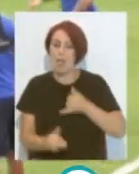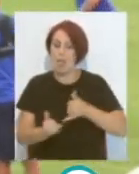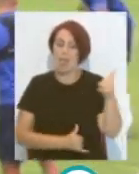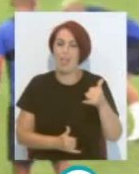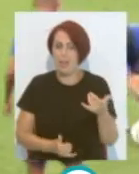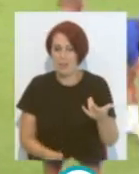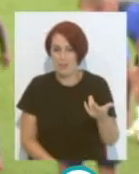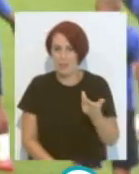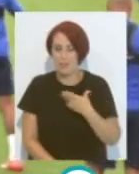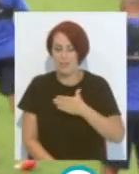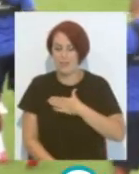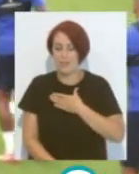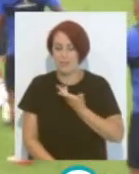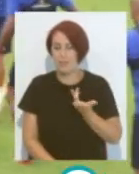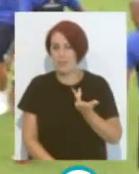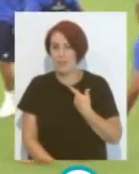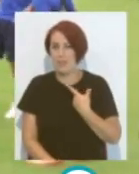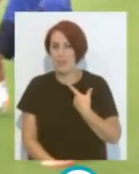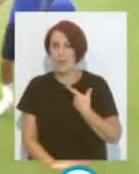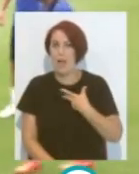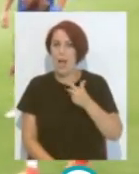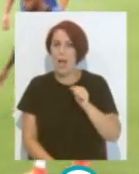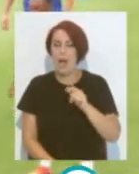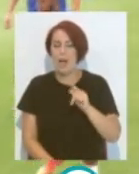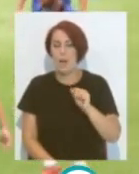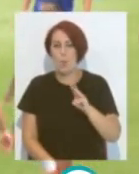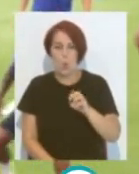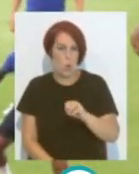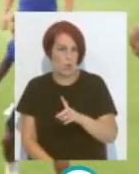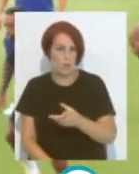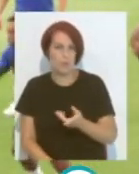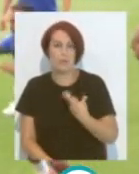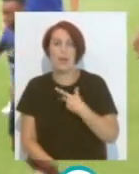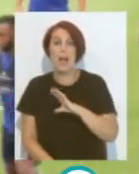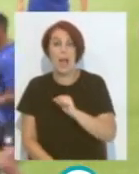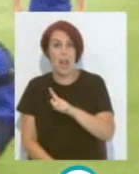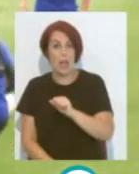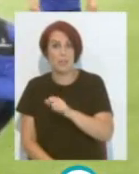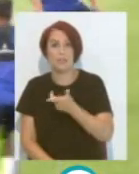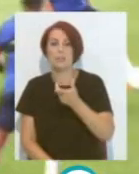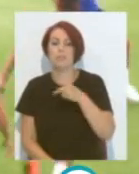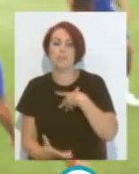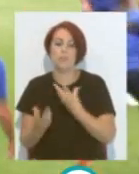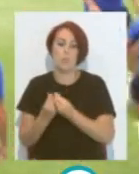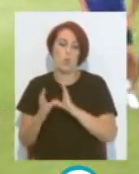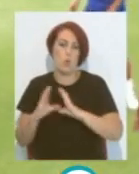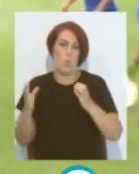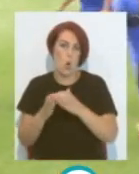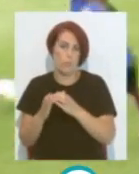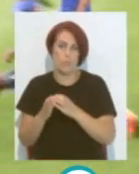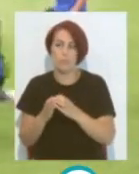Al propio Carlos Acapó O sea que Juan Cala Juan Cala está con el grupo